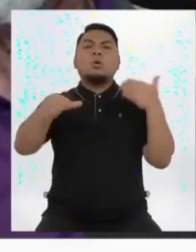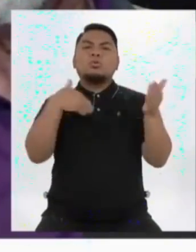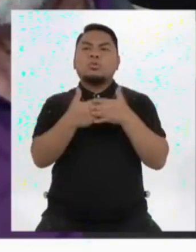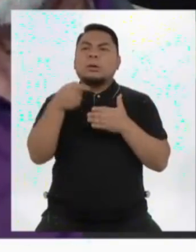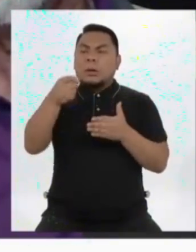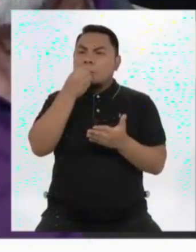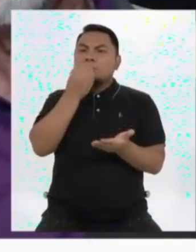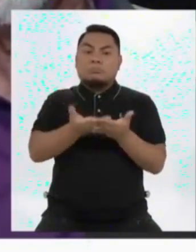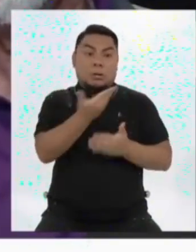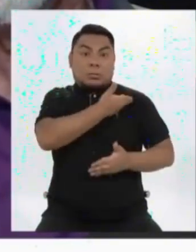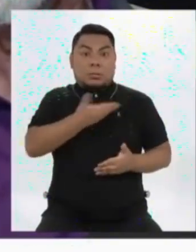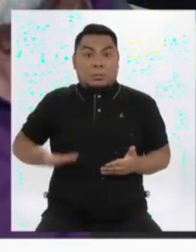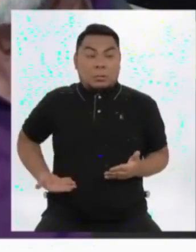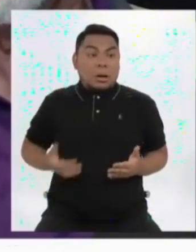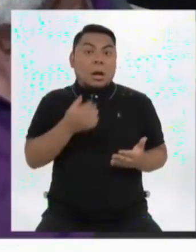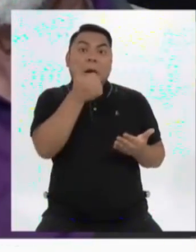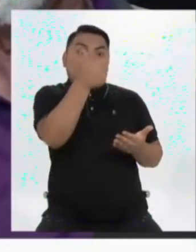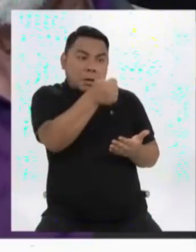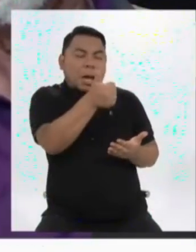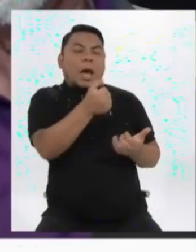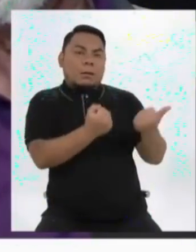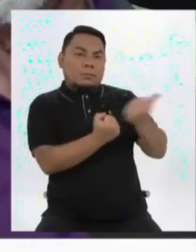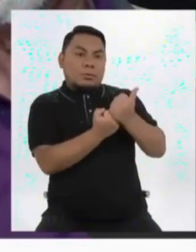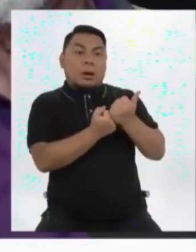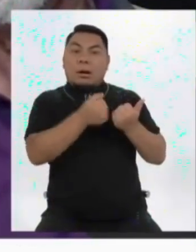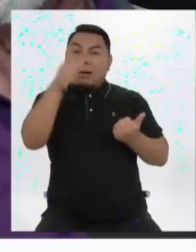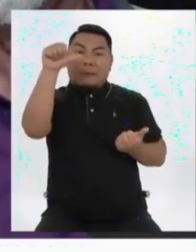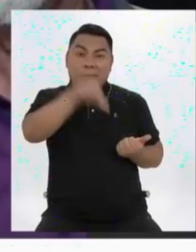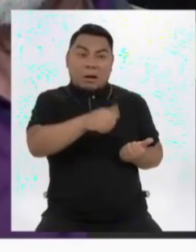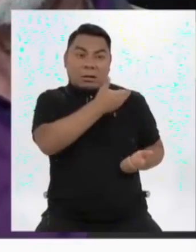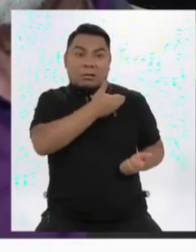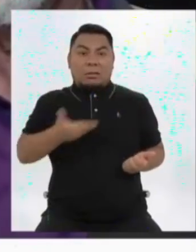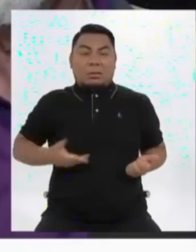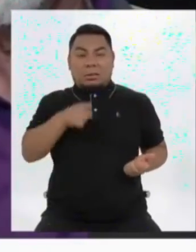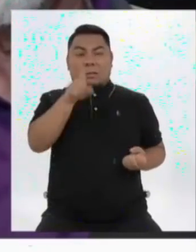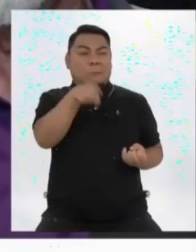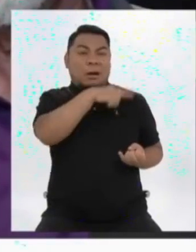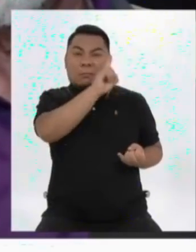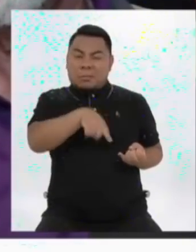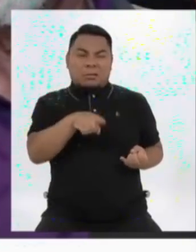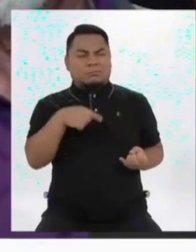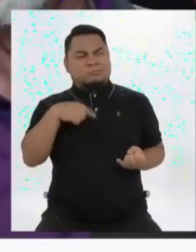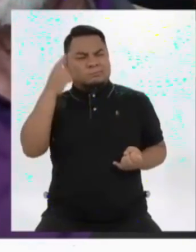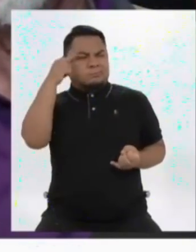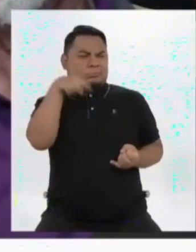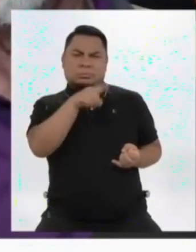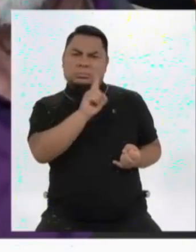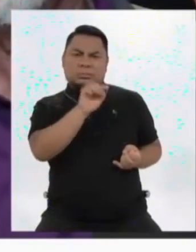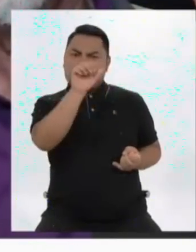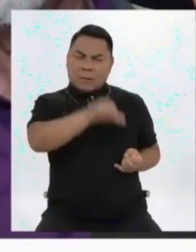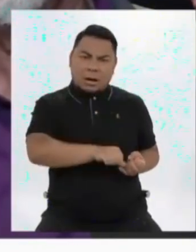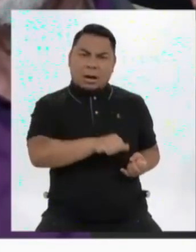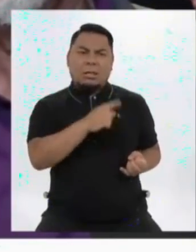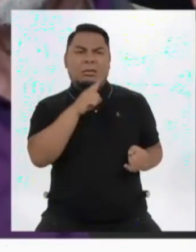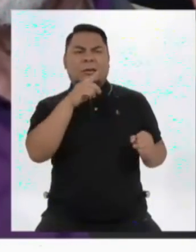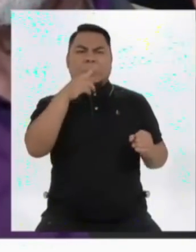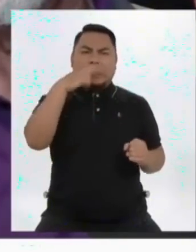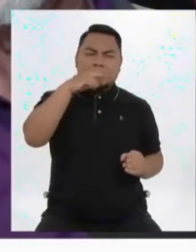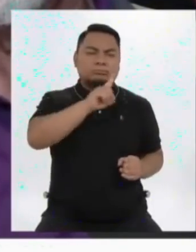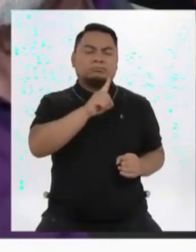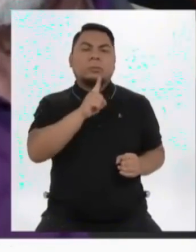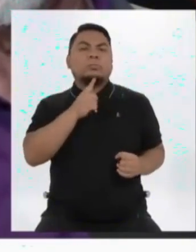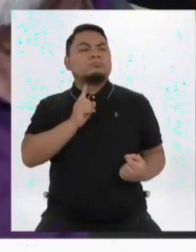iniciativas del Ejecutivo que sean buenas para el país. Si el Ejecutivo en algún momento propone algo que la bancada no le parece, entonces